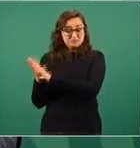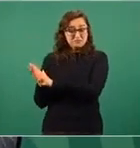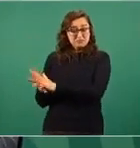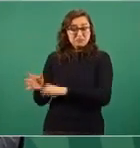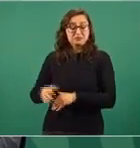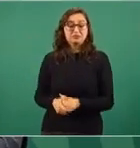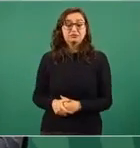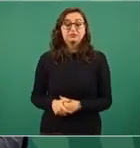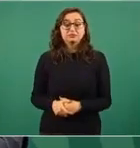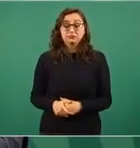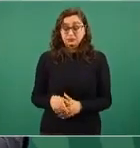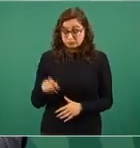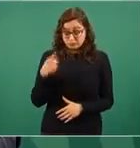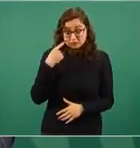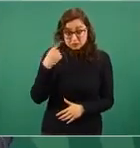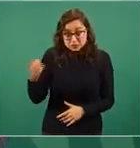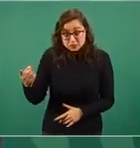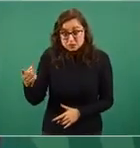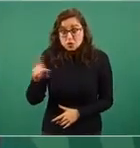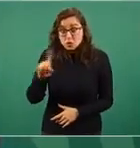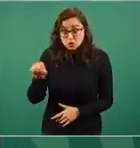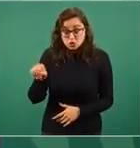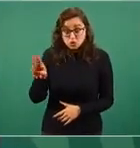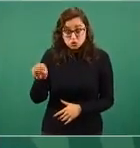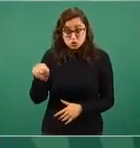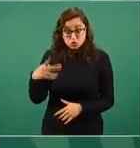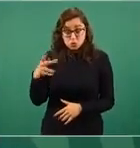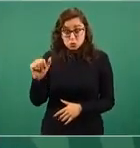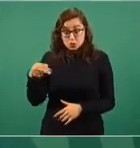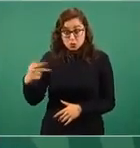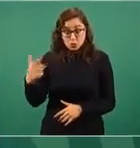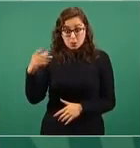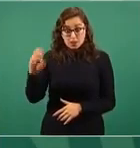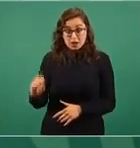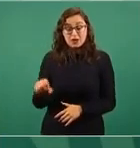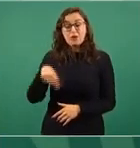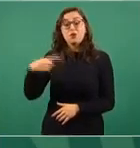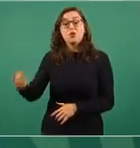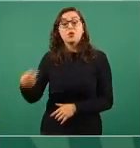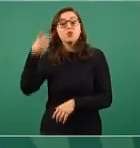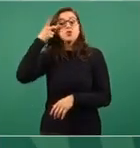supongo, del señor Hinojosa.